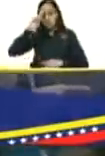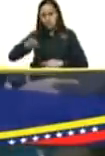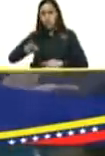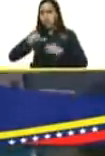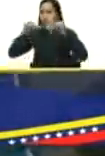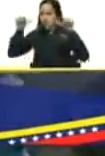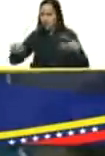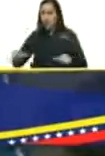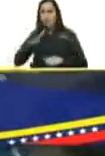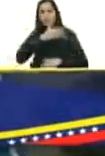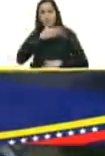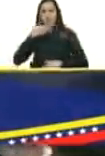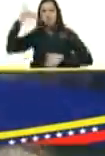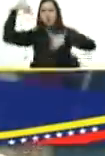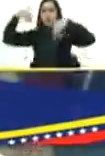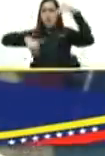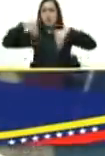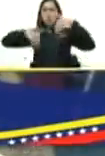sistema electoral del mundo